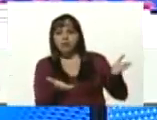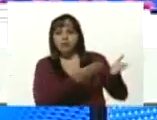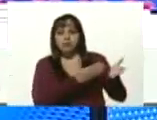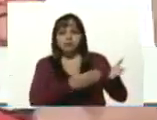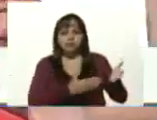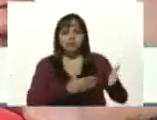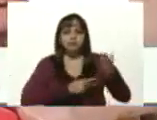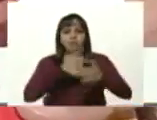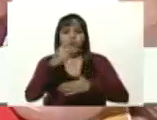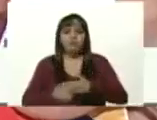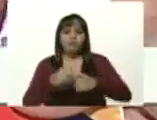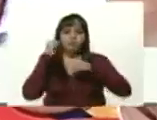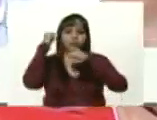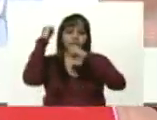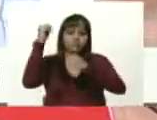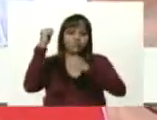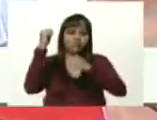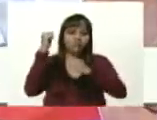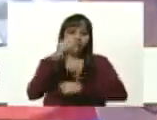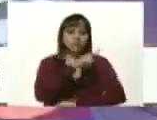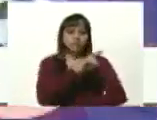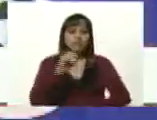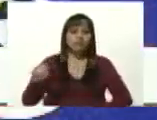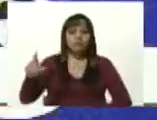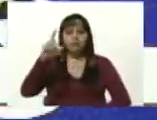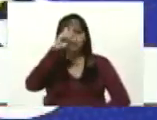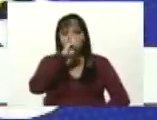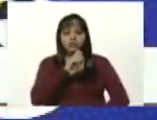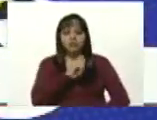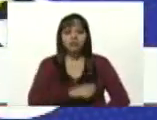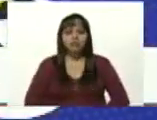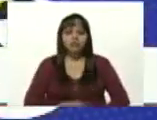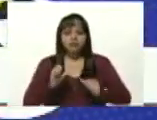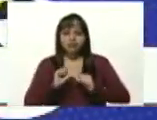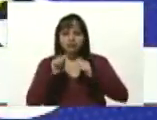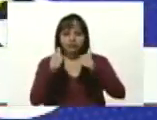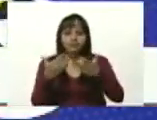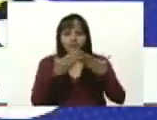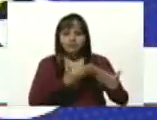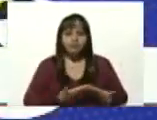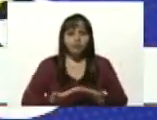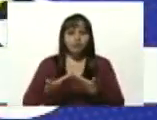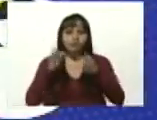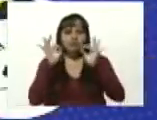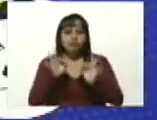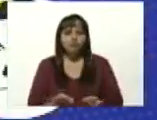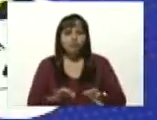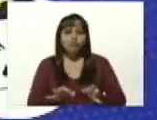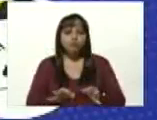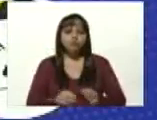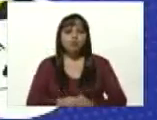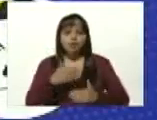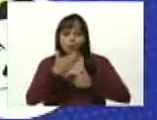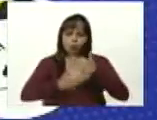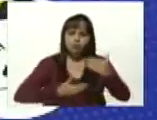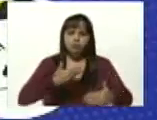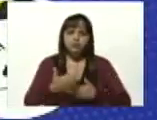victoria bicentenaria inicio de clases seguro y progresivo